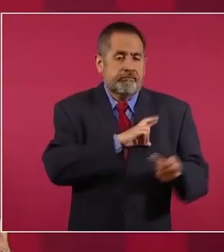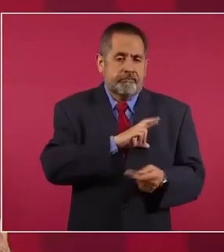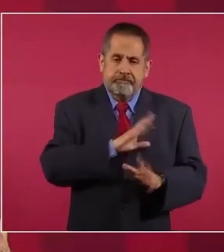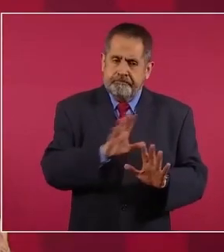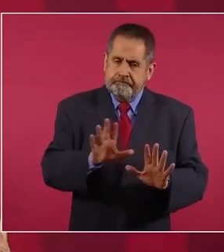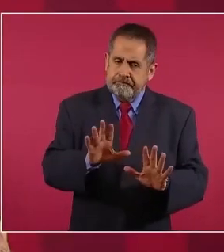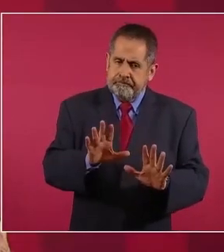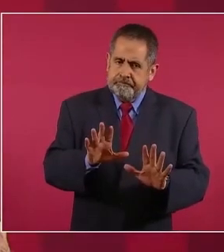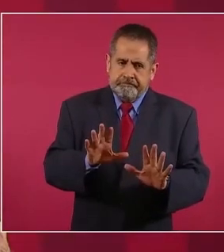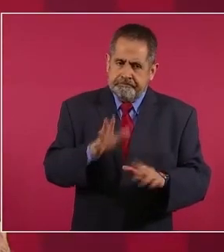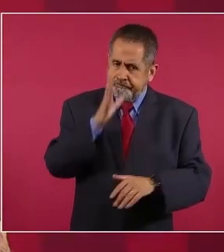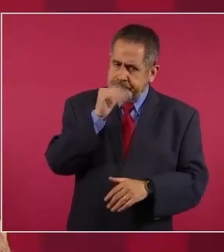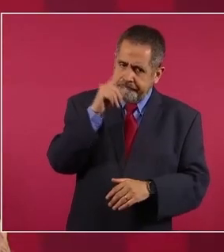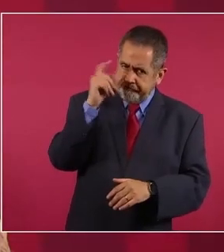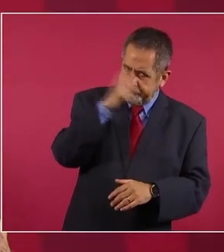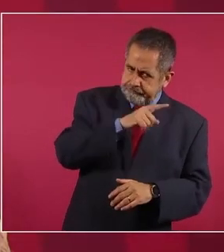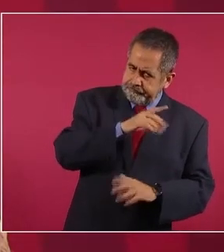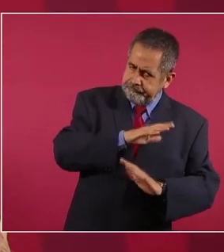un poco más